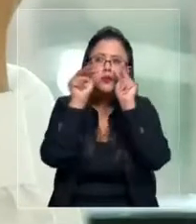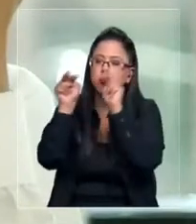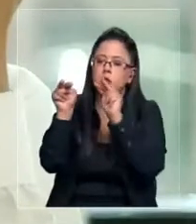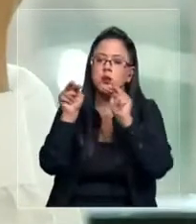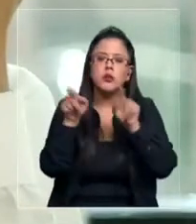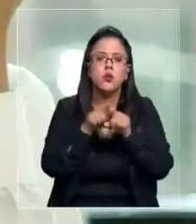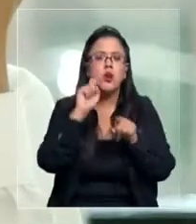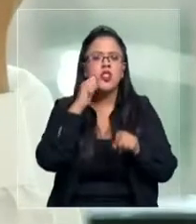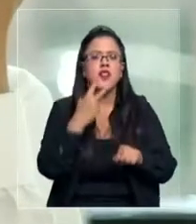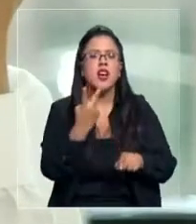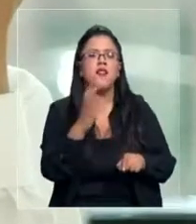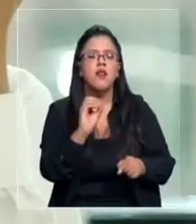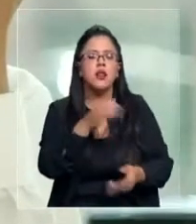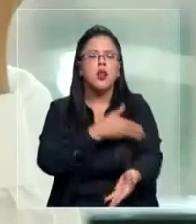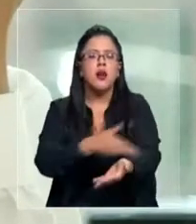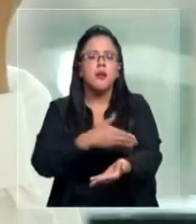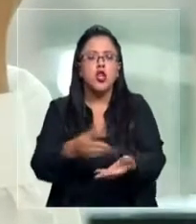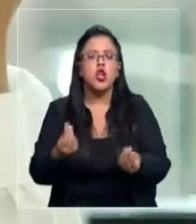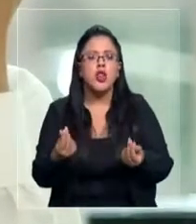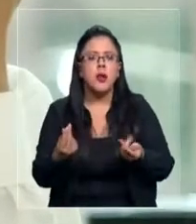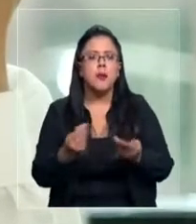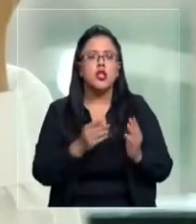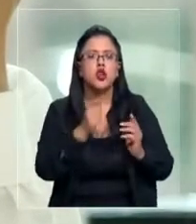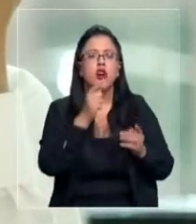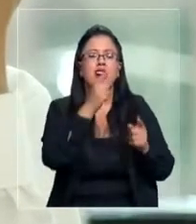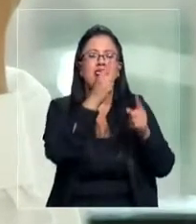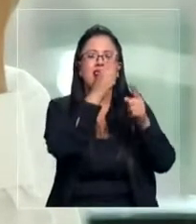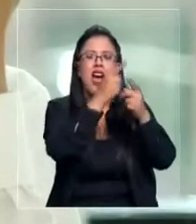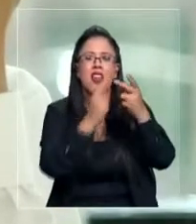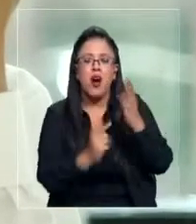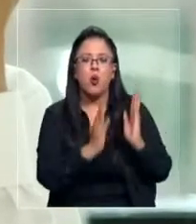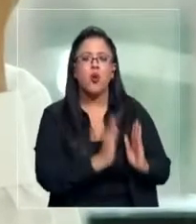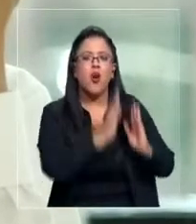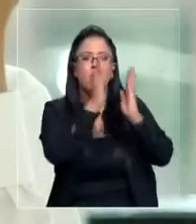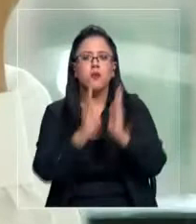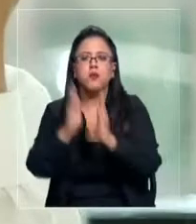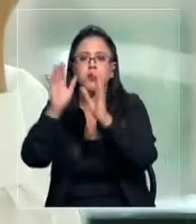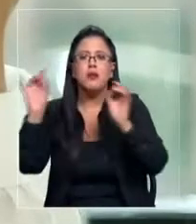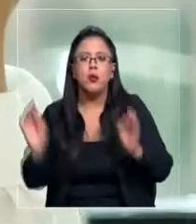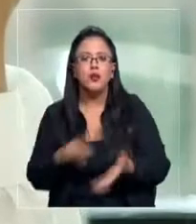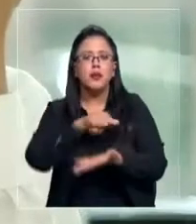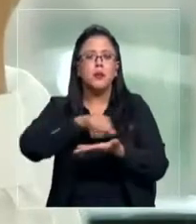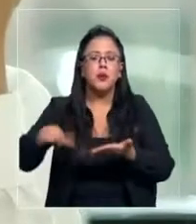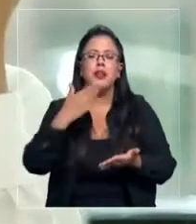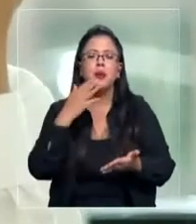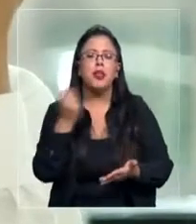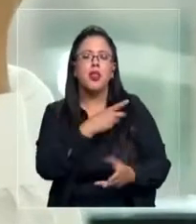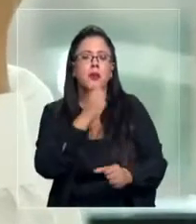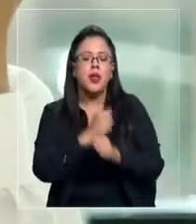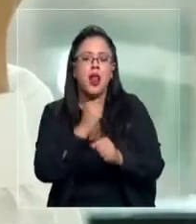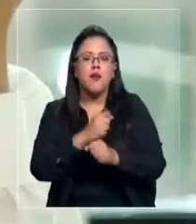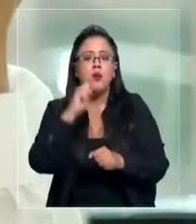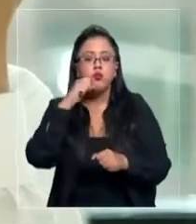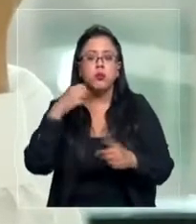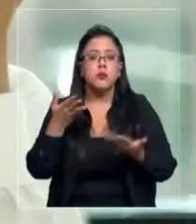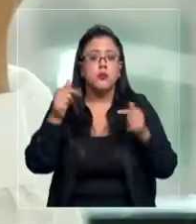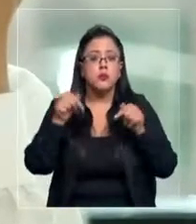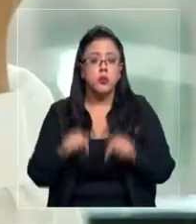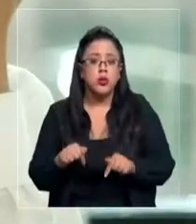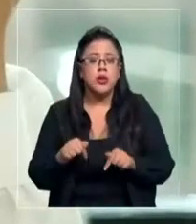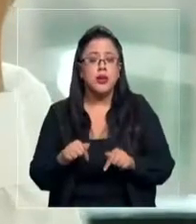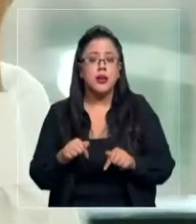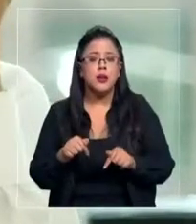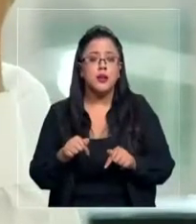aplica 20 millones de pesos en promedio cada edificio en potenciales multas y demandas laborales. O sea, hoy día está expuesto